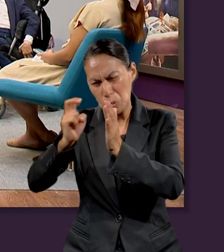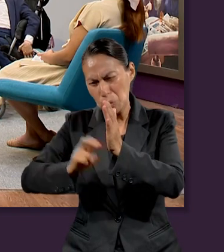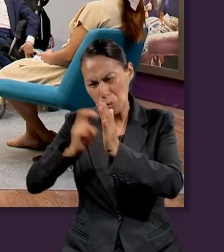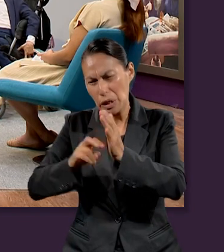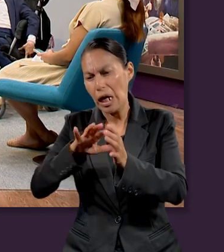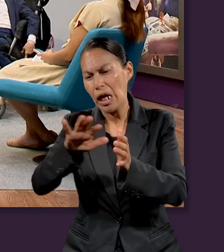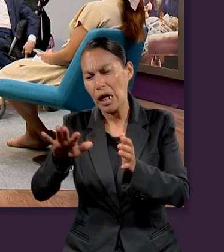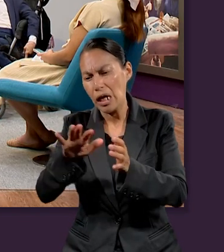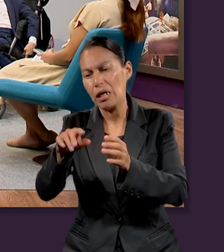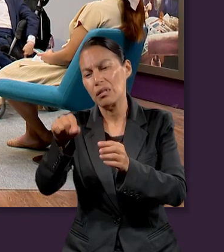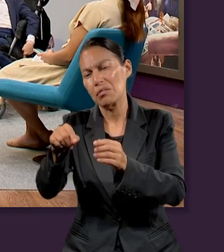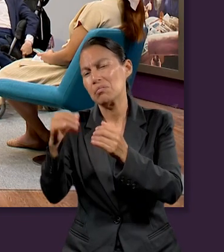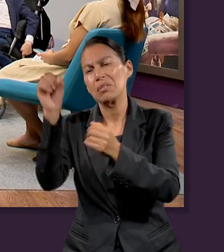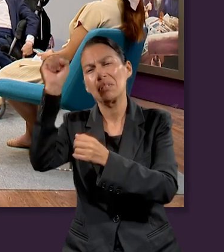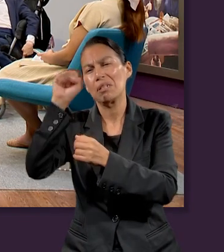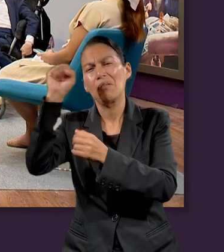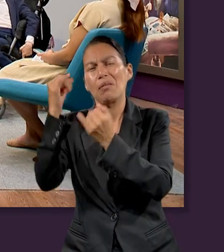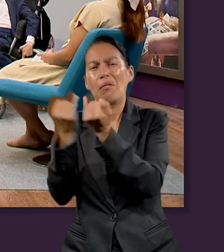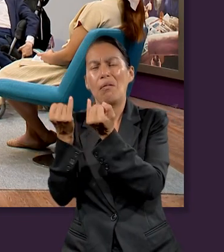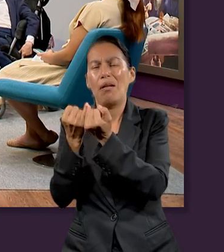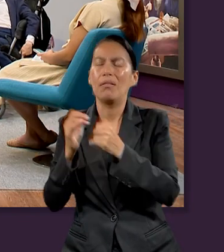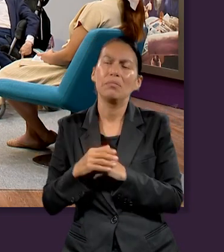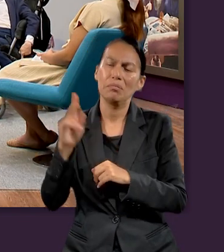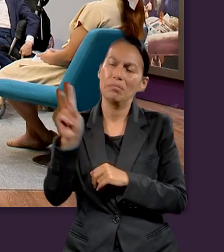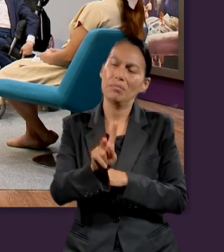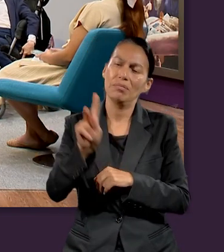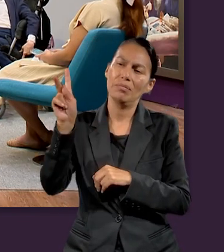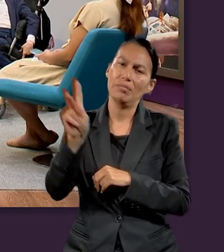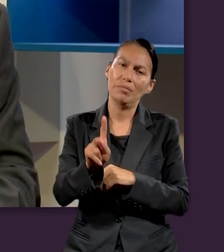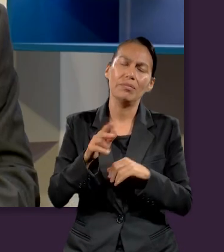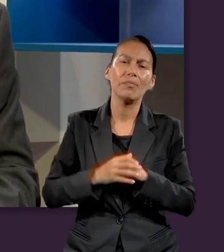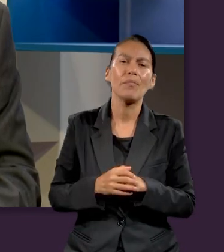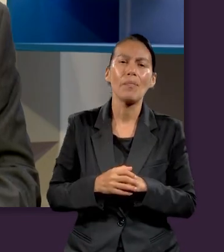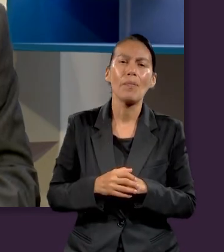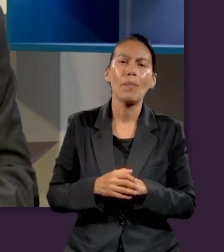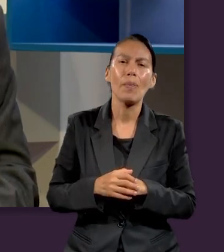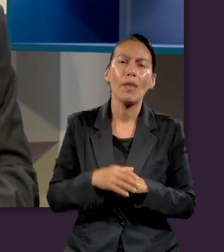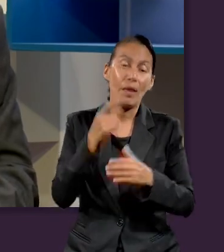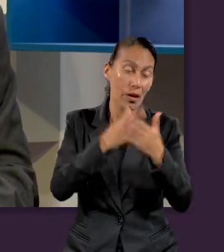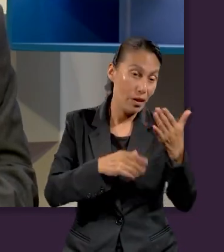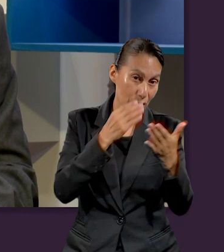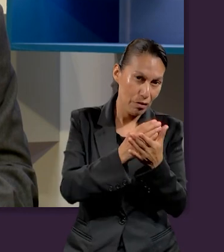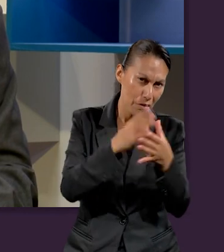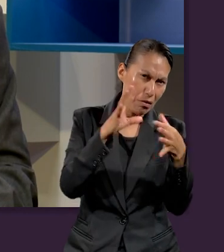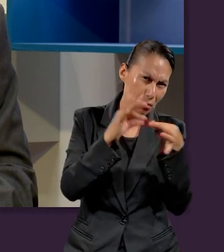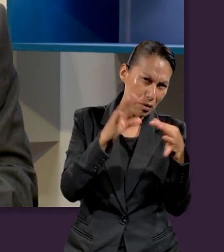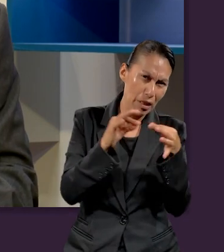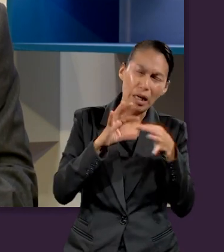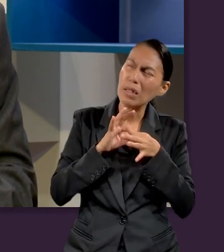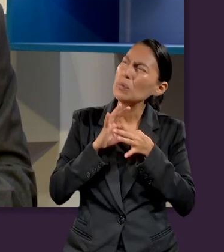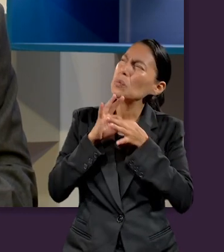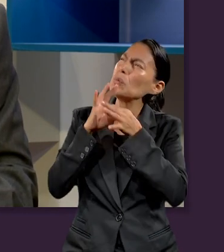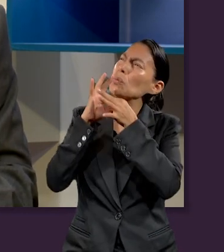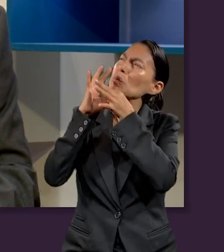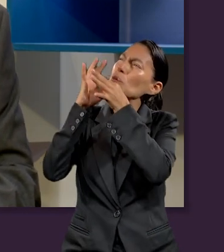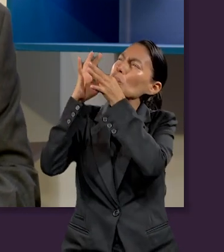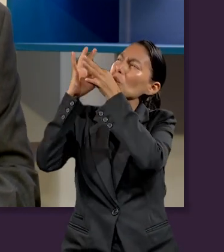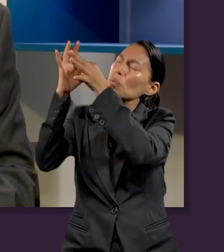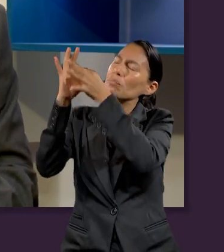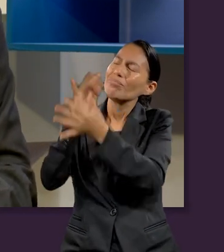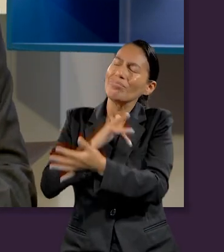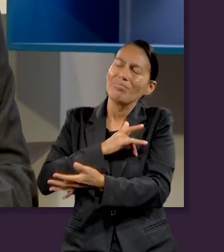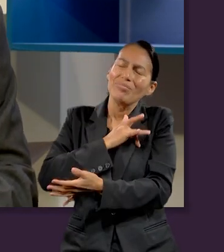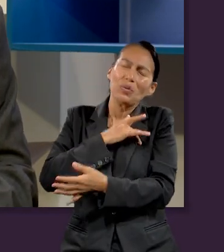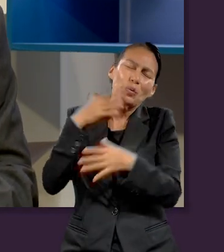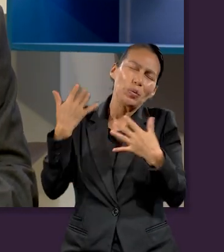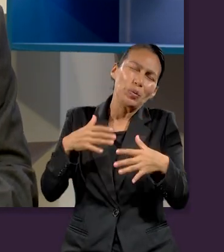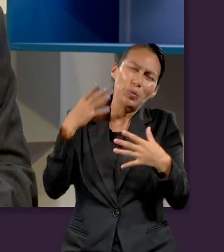en el sábado. Me gusta mucho. Y la lección habla de esa relación íntima con